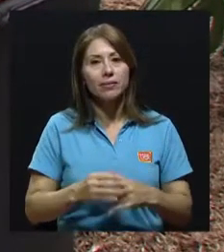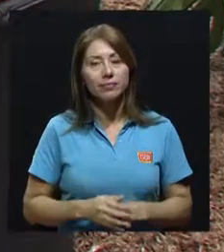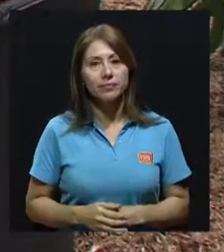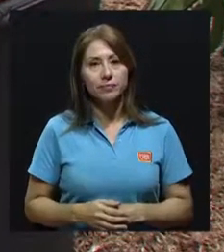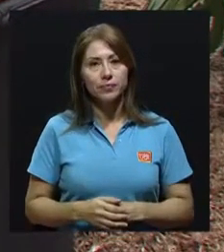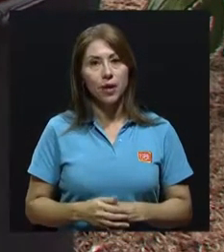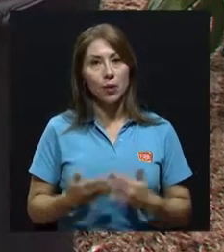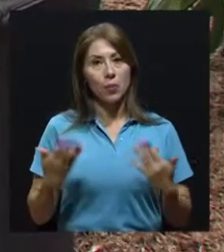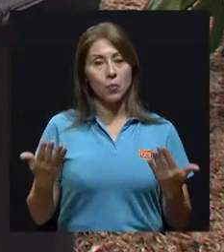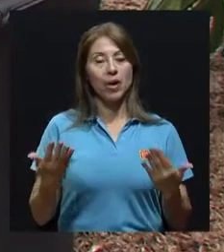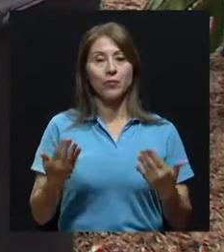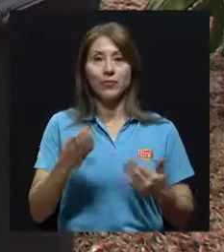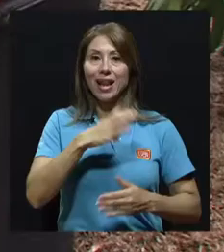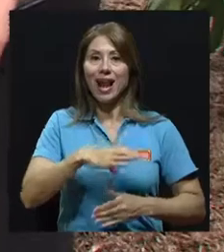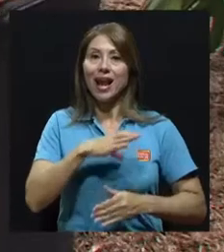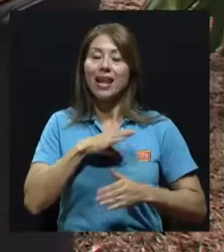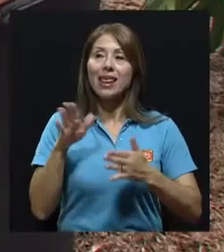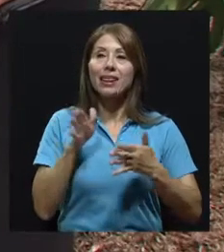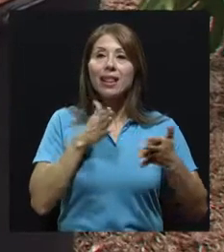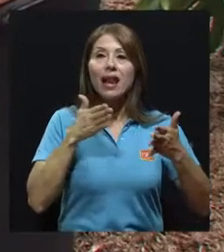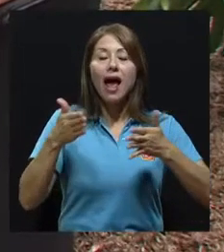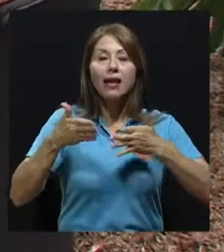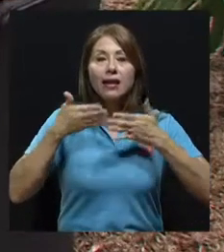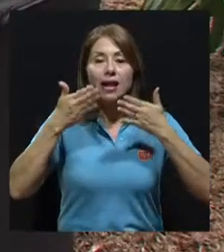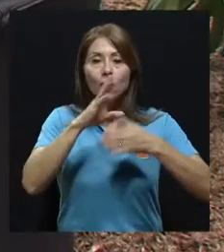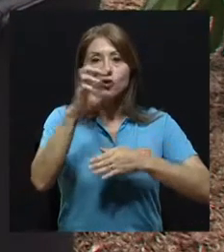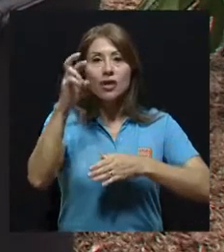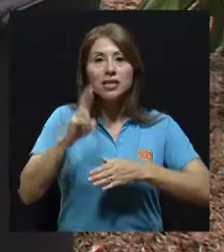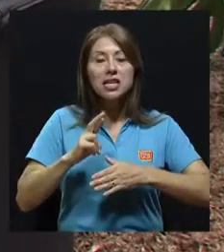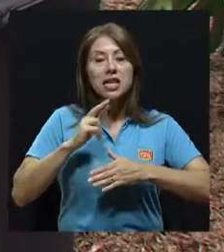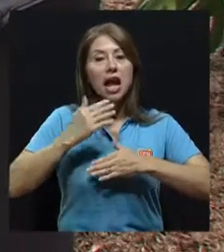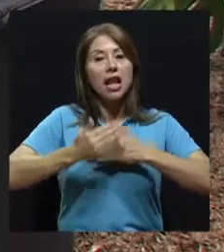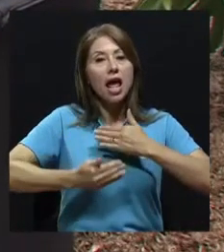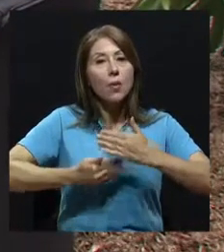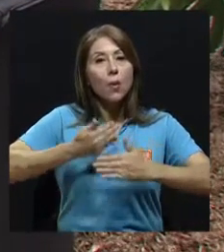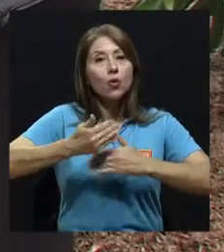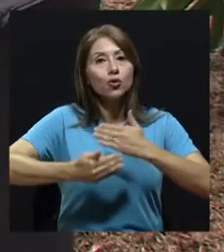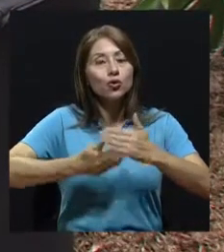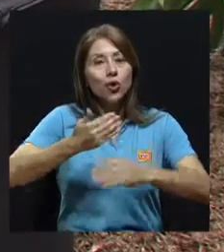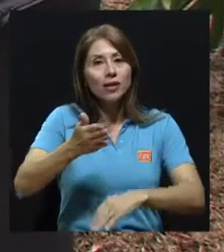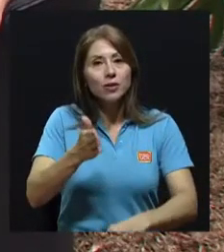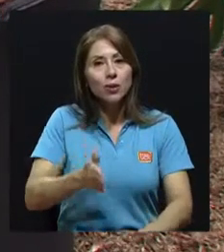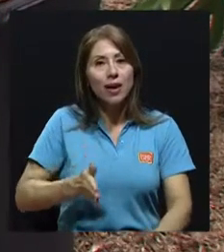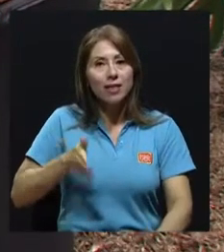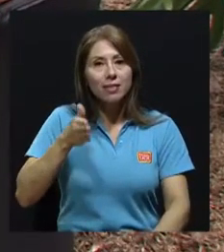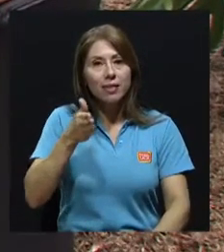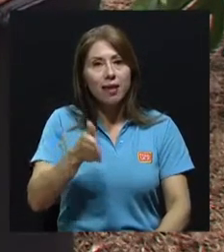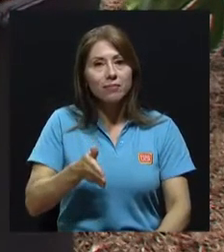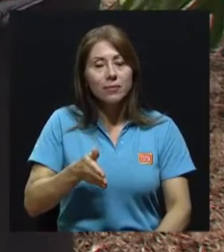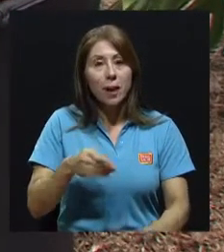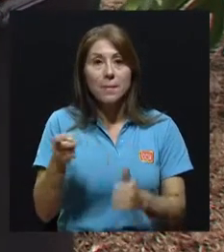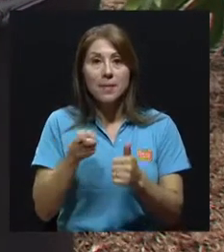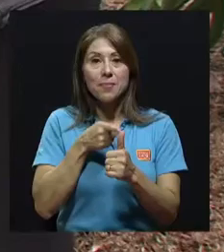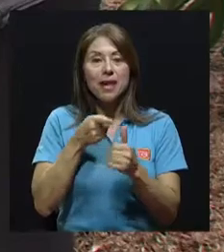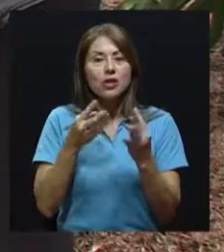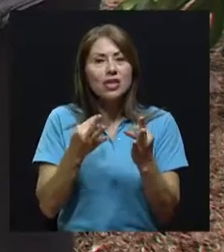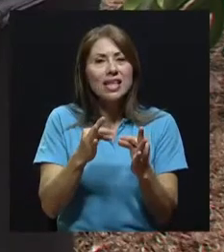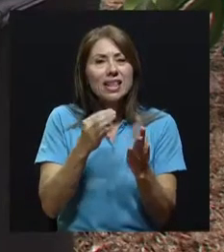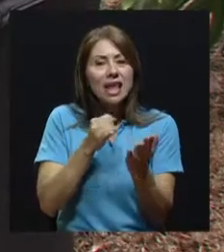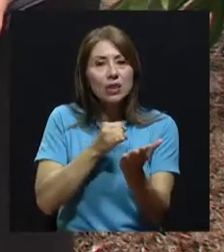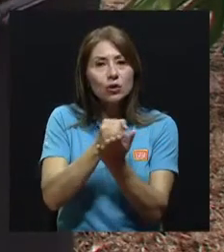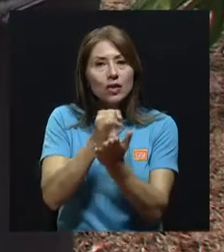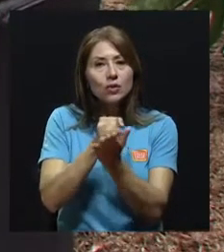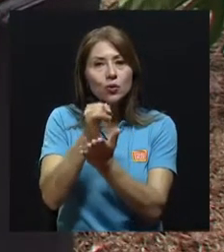Bueno, la evolución de la calidad del aire en Costa Rica ha sido un poquito lenta. Digamos, los primeros estudios en calidad del aire, los primeros